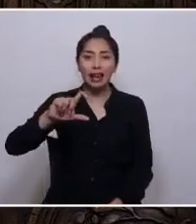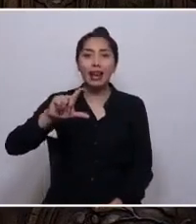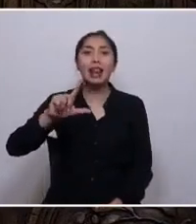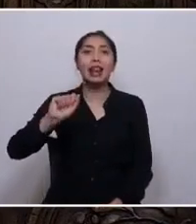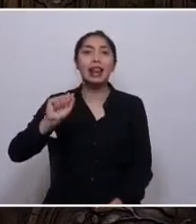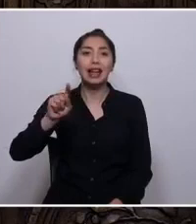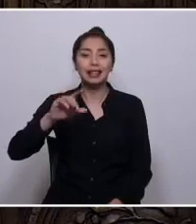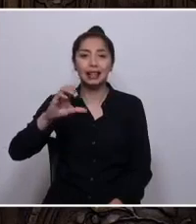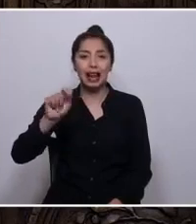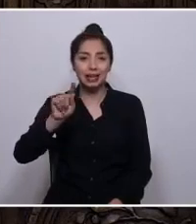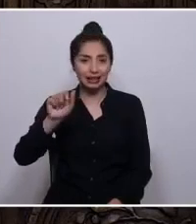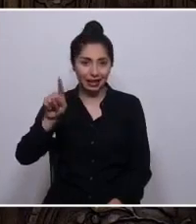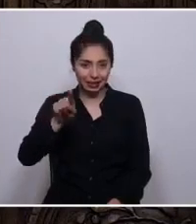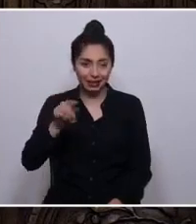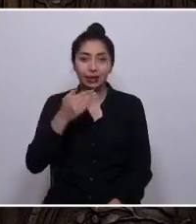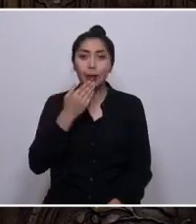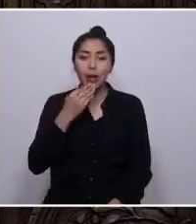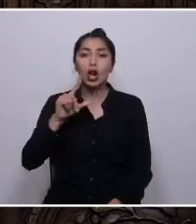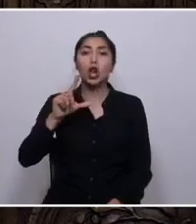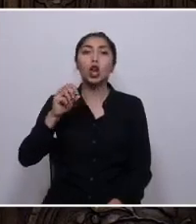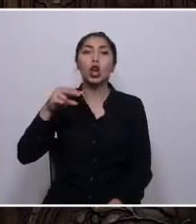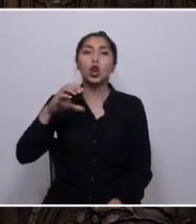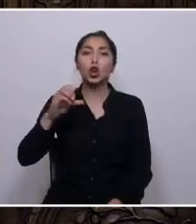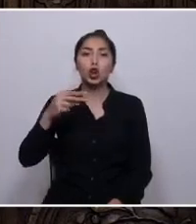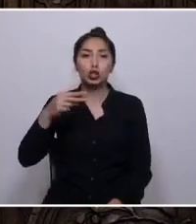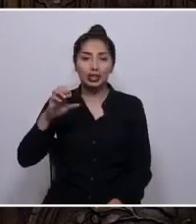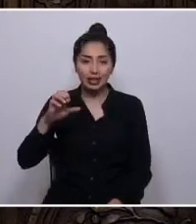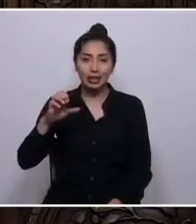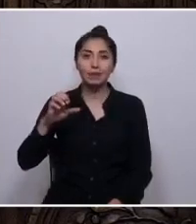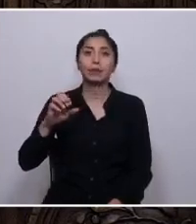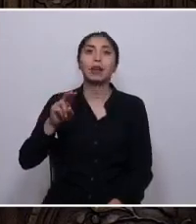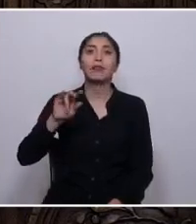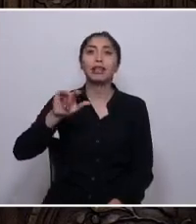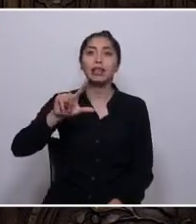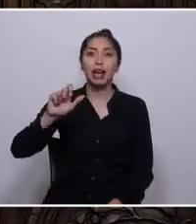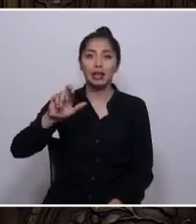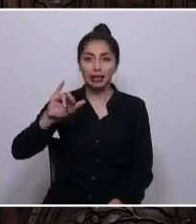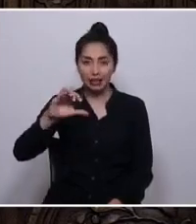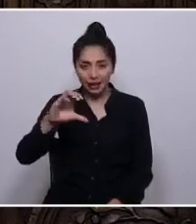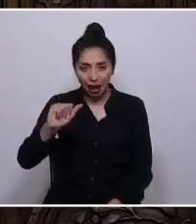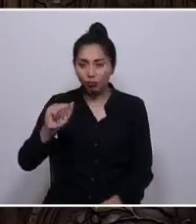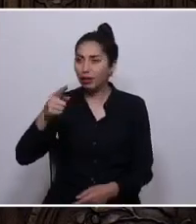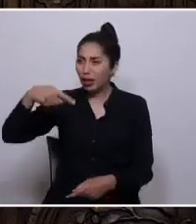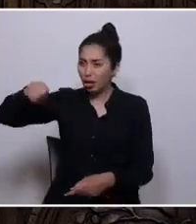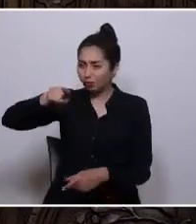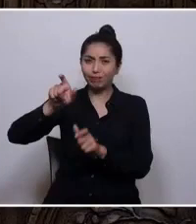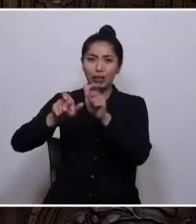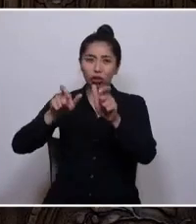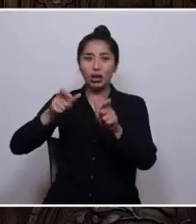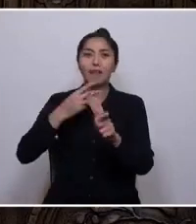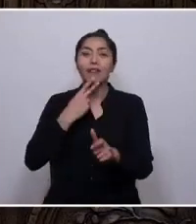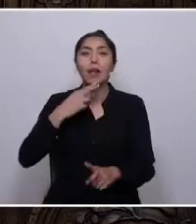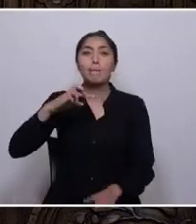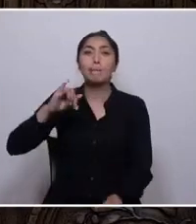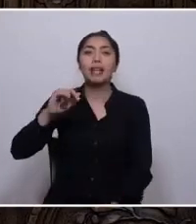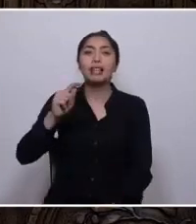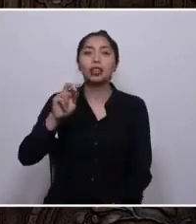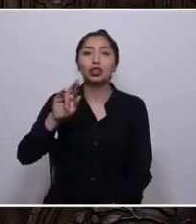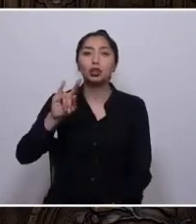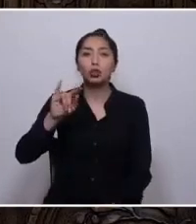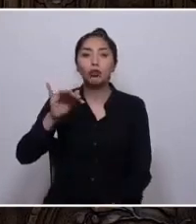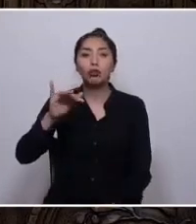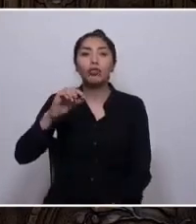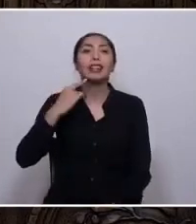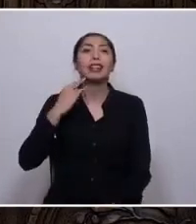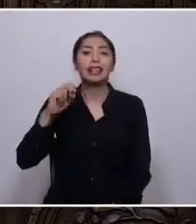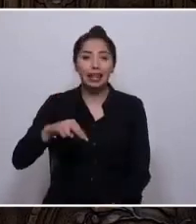A los habitantes de Loncoche, Cunco y Villarrica a que sigan la convención. A los habitantes de Pitrufquén, Cholchol, Teodoro Smith